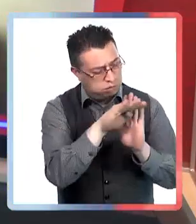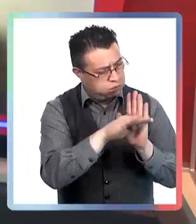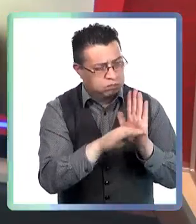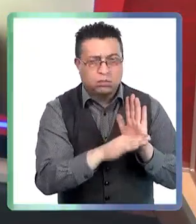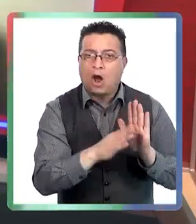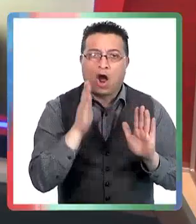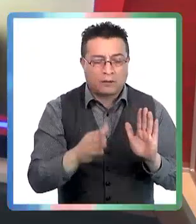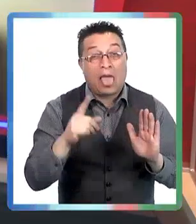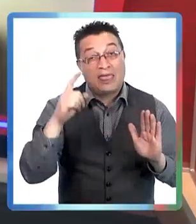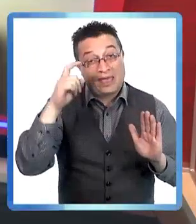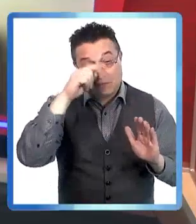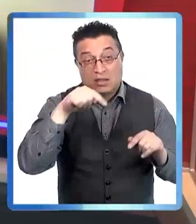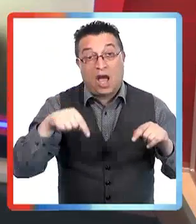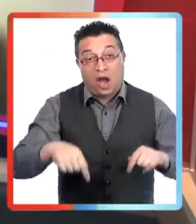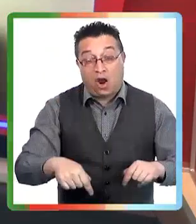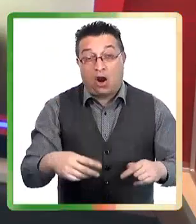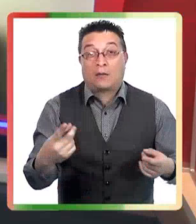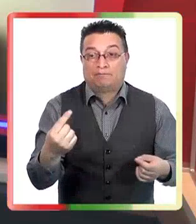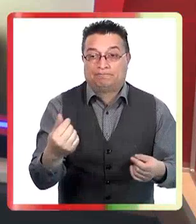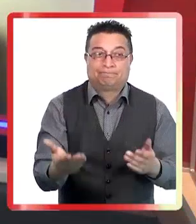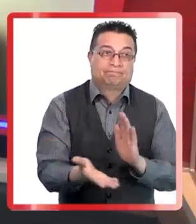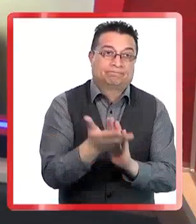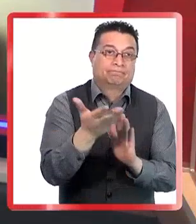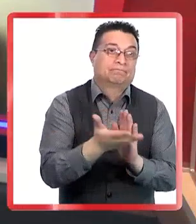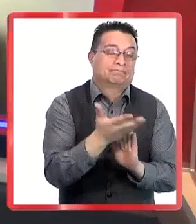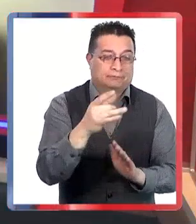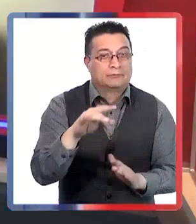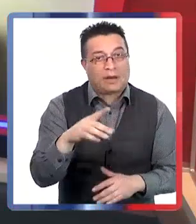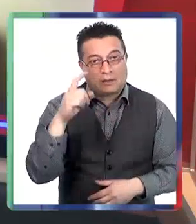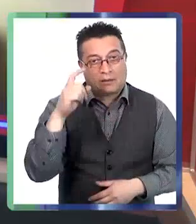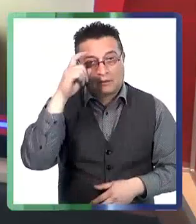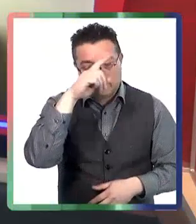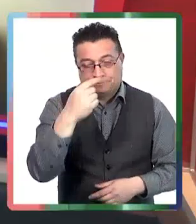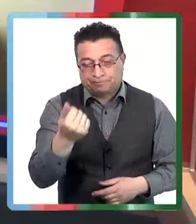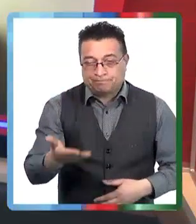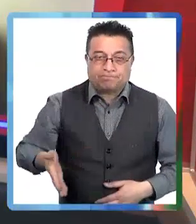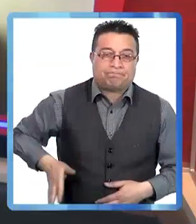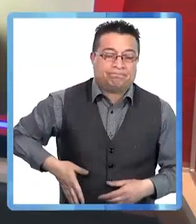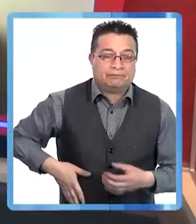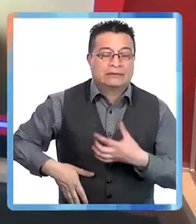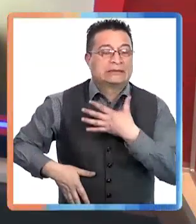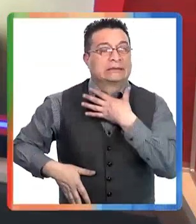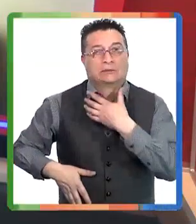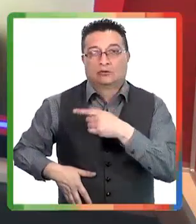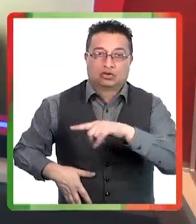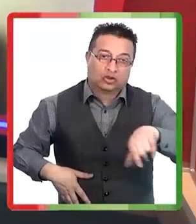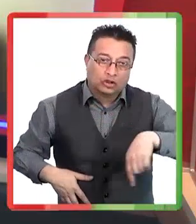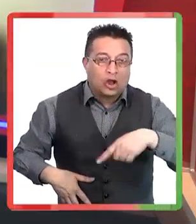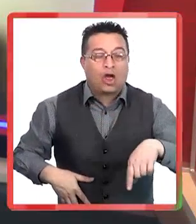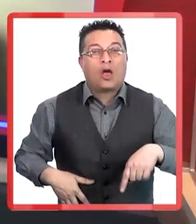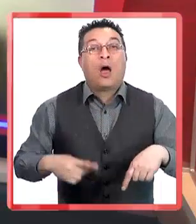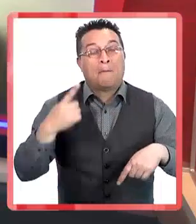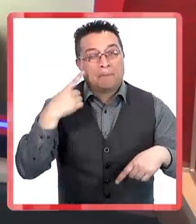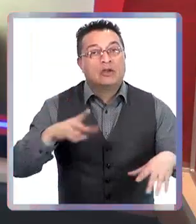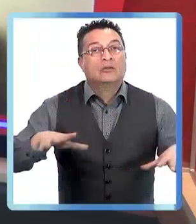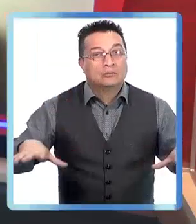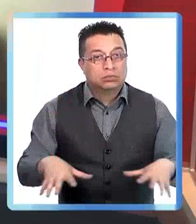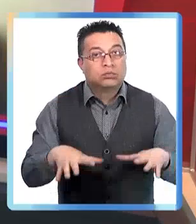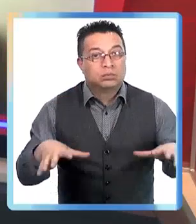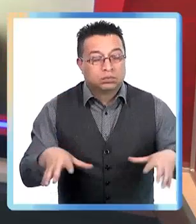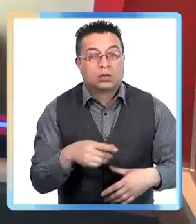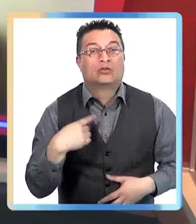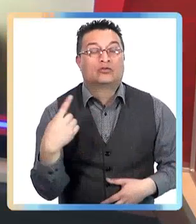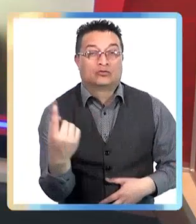del menú. Yo sé que es difícil en esta época, sobre todo porque los precios están por las nubes, la inflación nos ha golpeado a todos muy, muy, muy duro. Pero hacer un esfuerzo